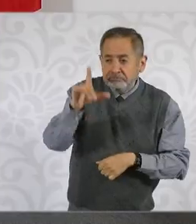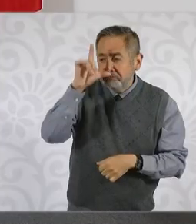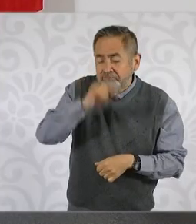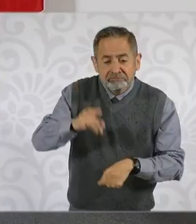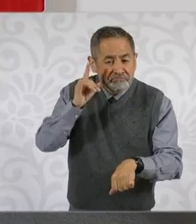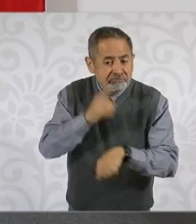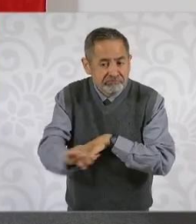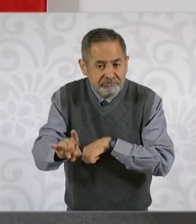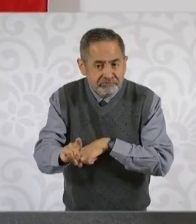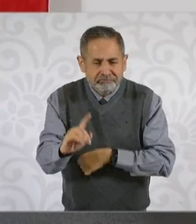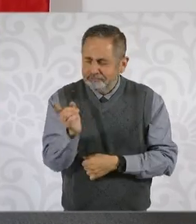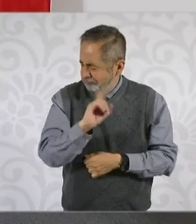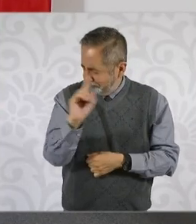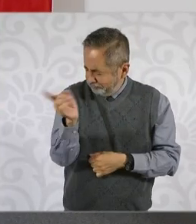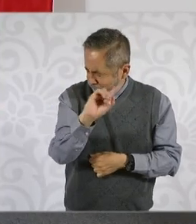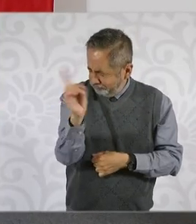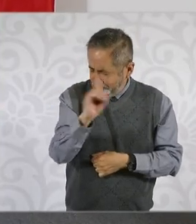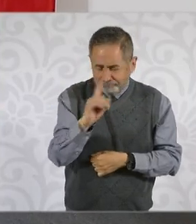trabajar